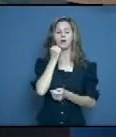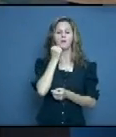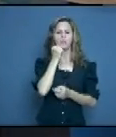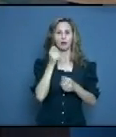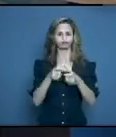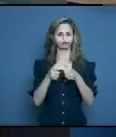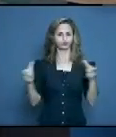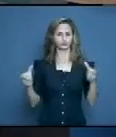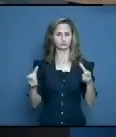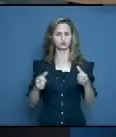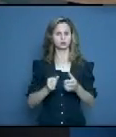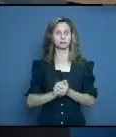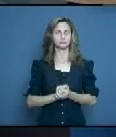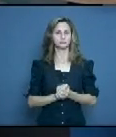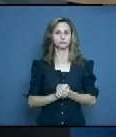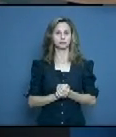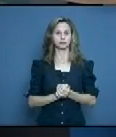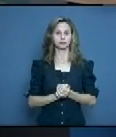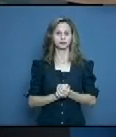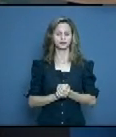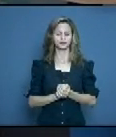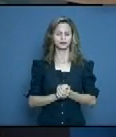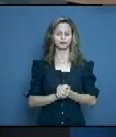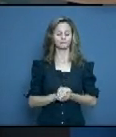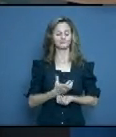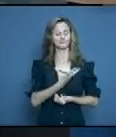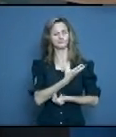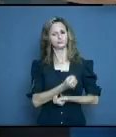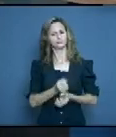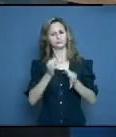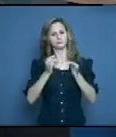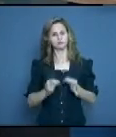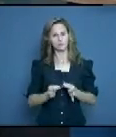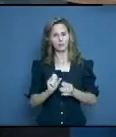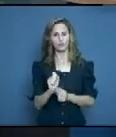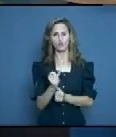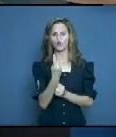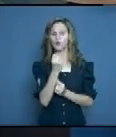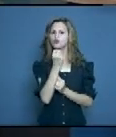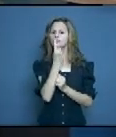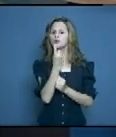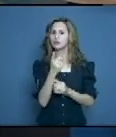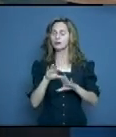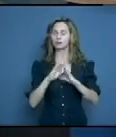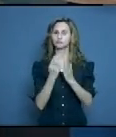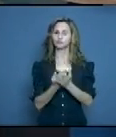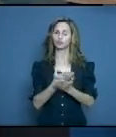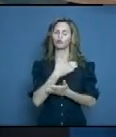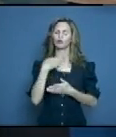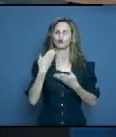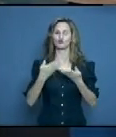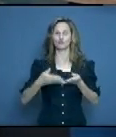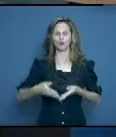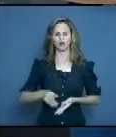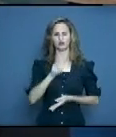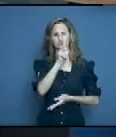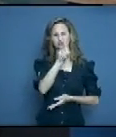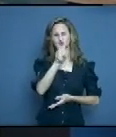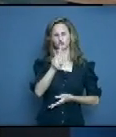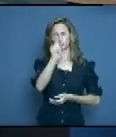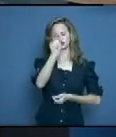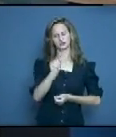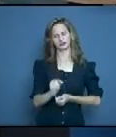Lamentablemente, récord negativo para la provincia en una jornada. Se lamenta el fallecimiento de 12 personas